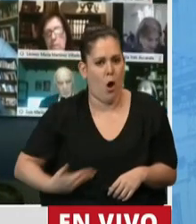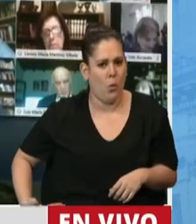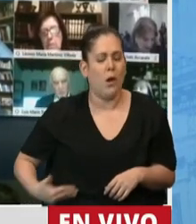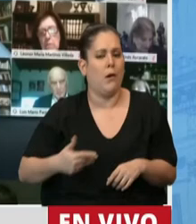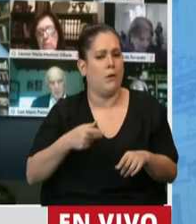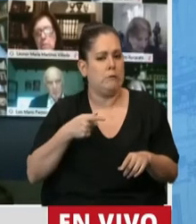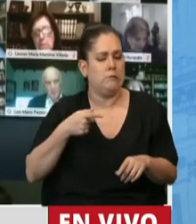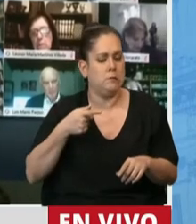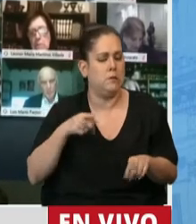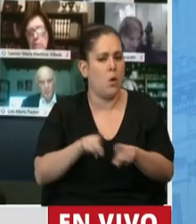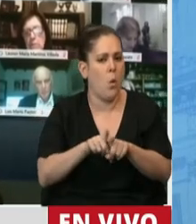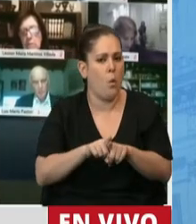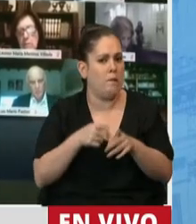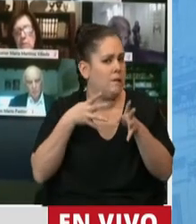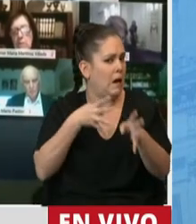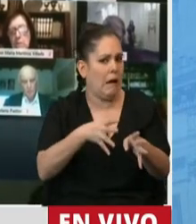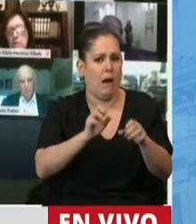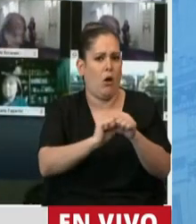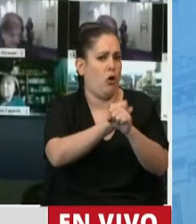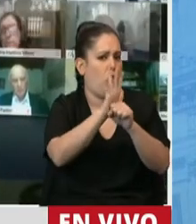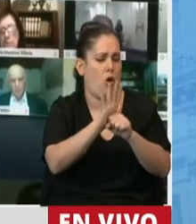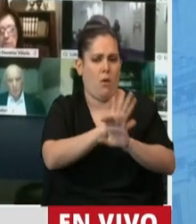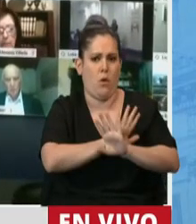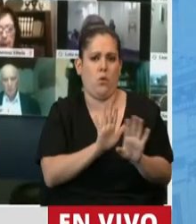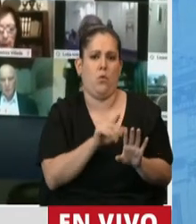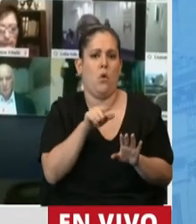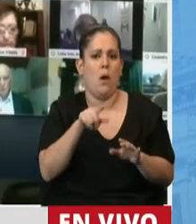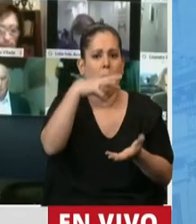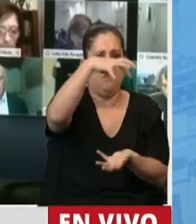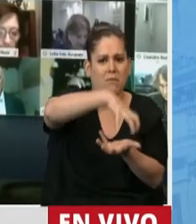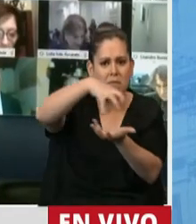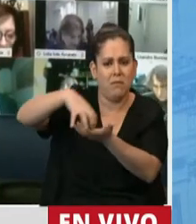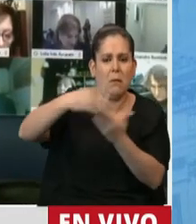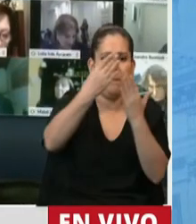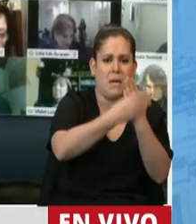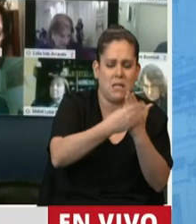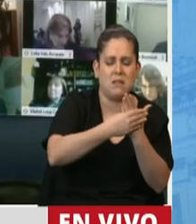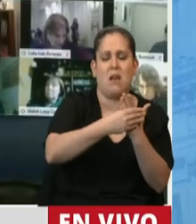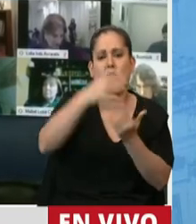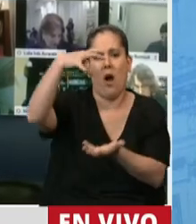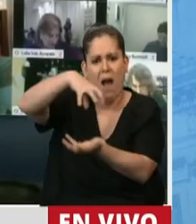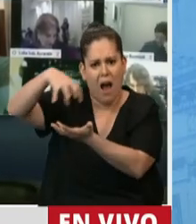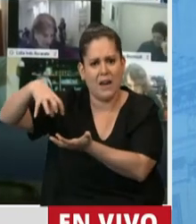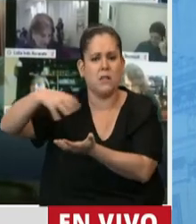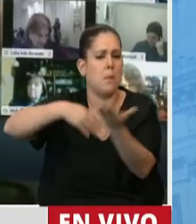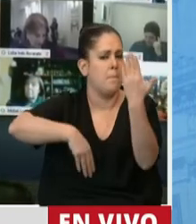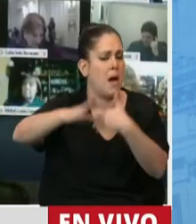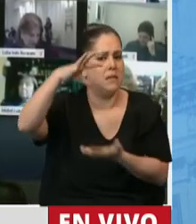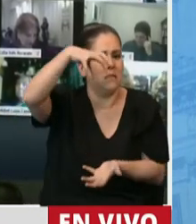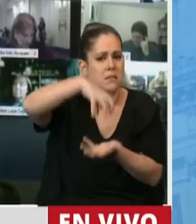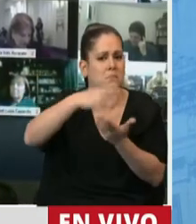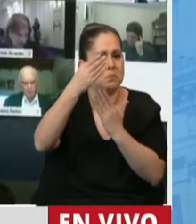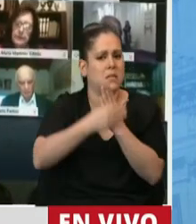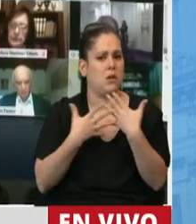contra el COVID-19. A través de sus diferentes ministerios y agencias pero mencionar principalmente el Ministerio de Salud de la